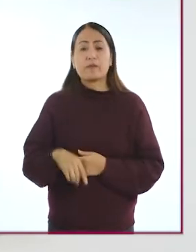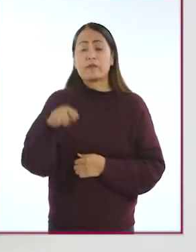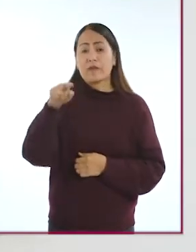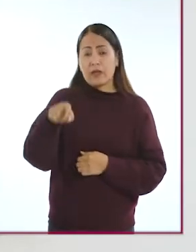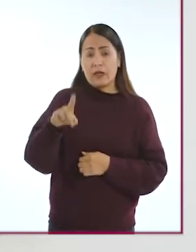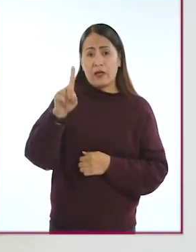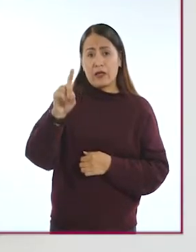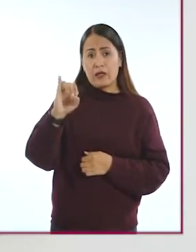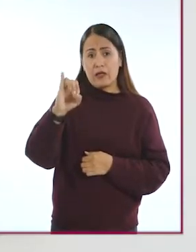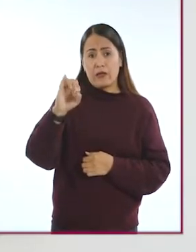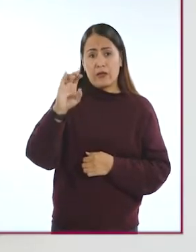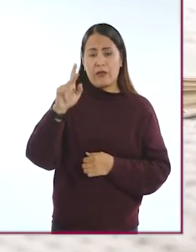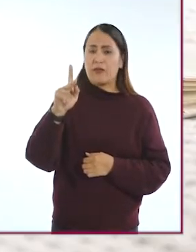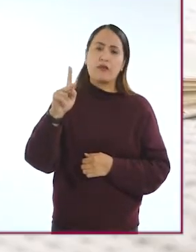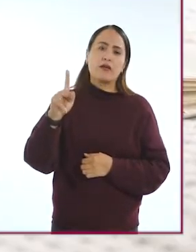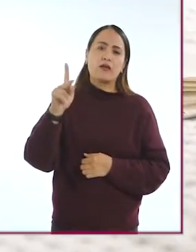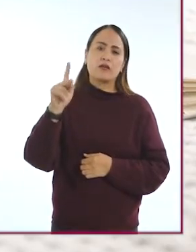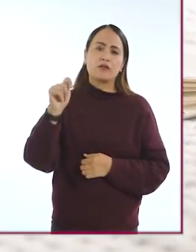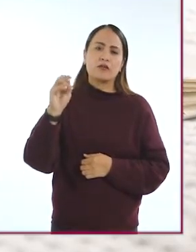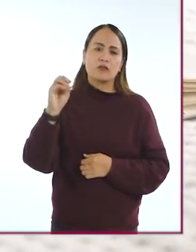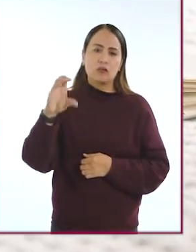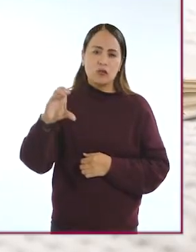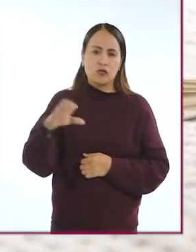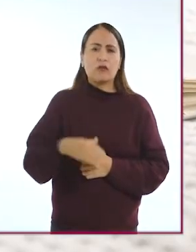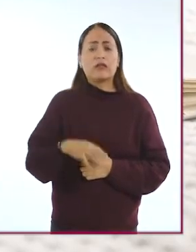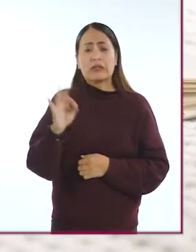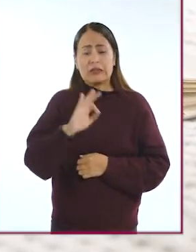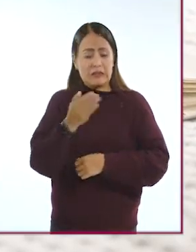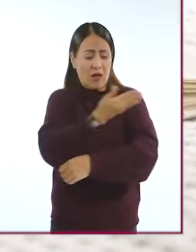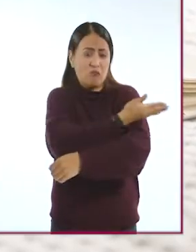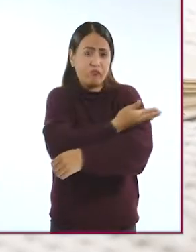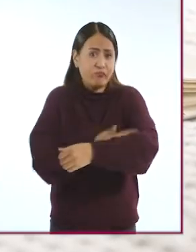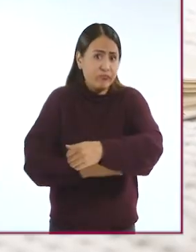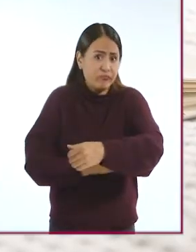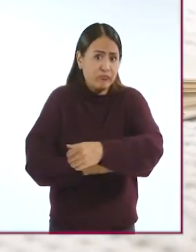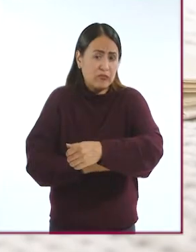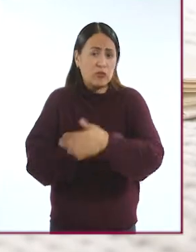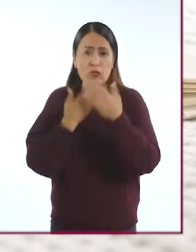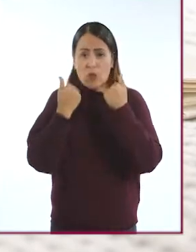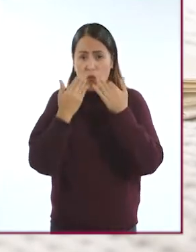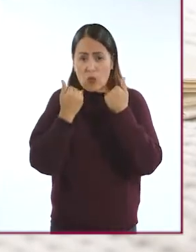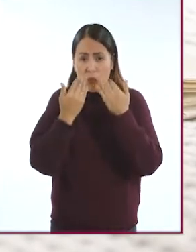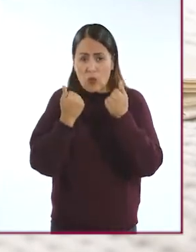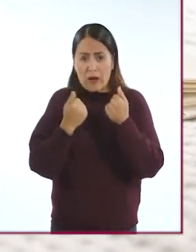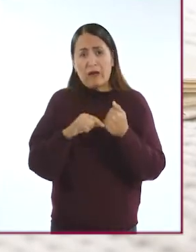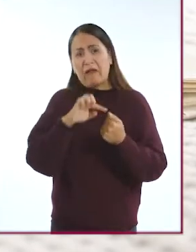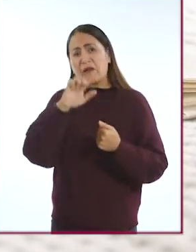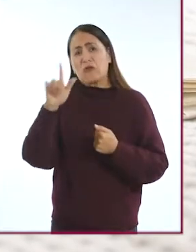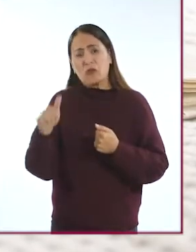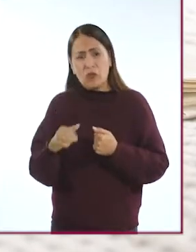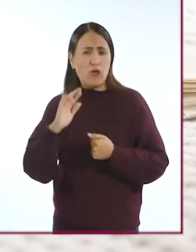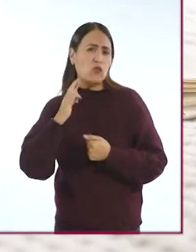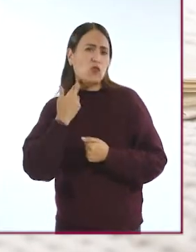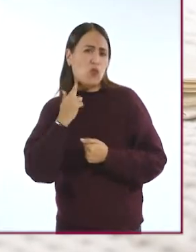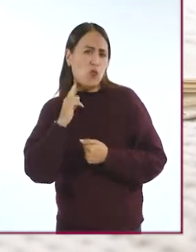está pensado para dar una solución tecnológica a la amputación de una mano. Para ello, se piensa implementar la robótica para